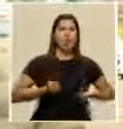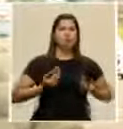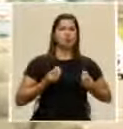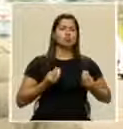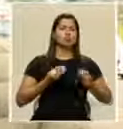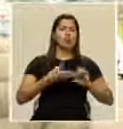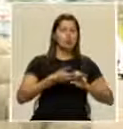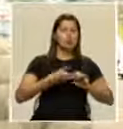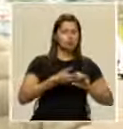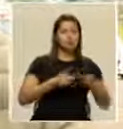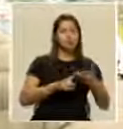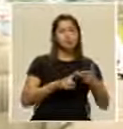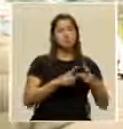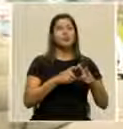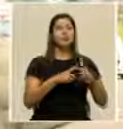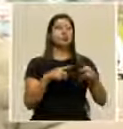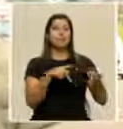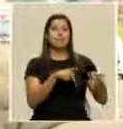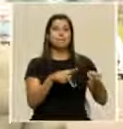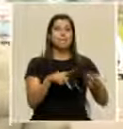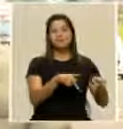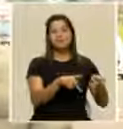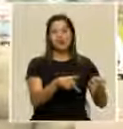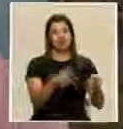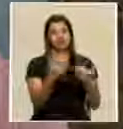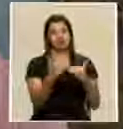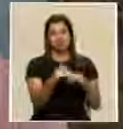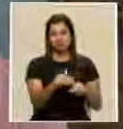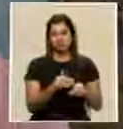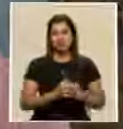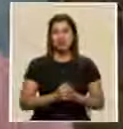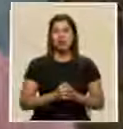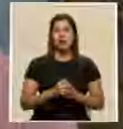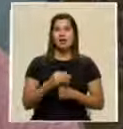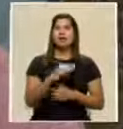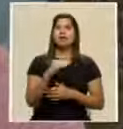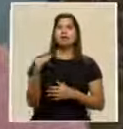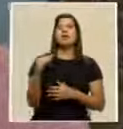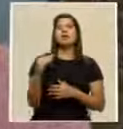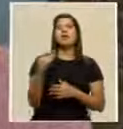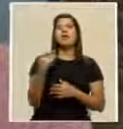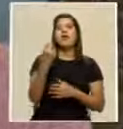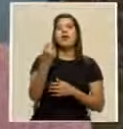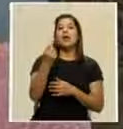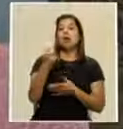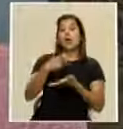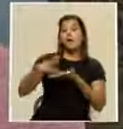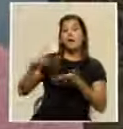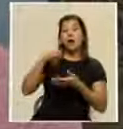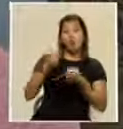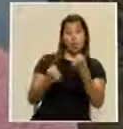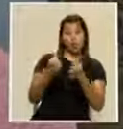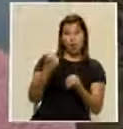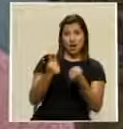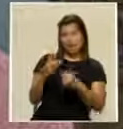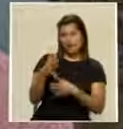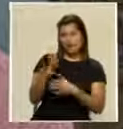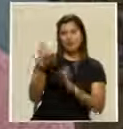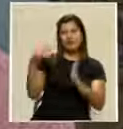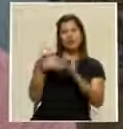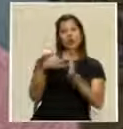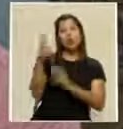Obviamente, pues paseos te quedan en un segundo o tercer plano. La cuota de este vehículo ha ido aumentando en prácticamente 5 mil colones más